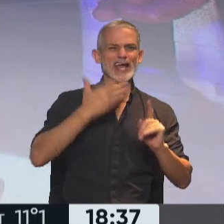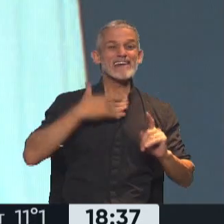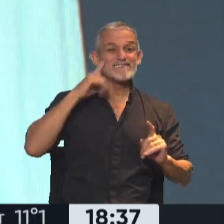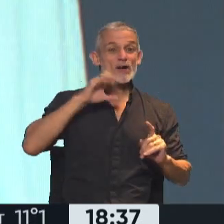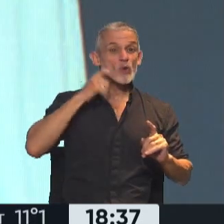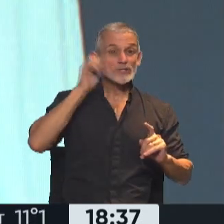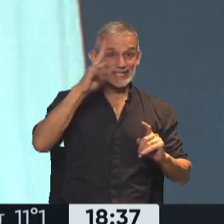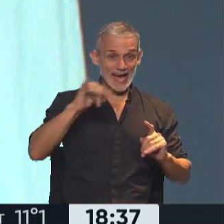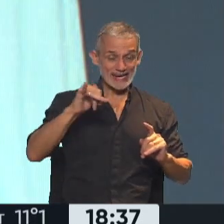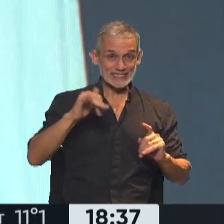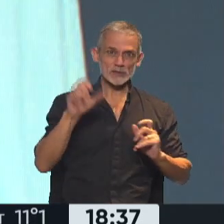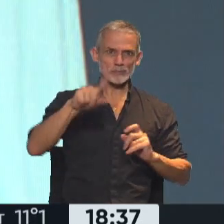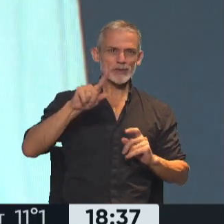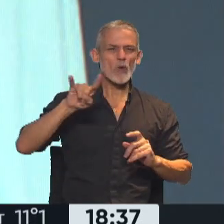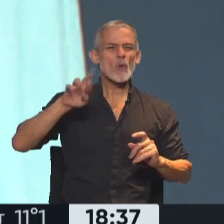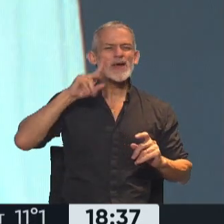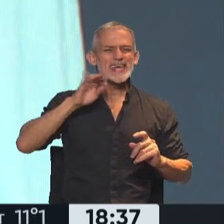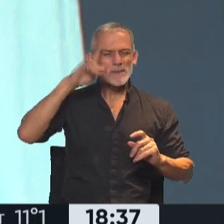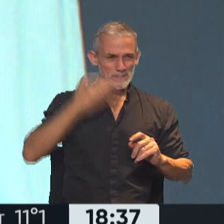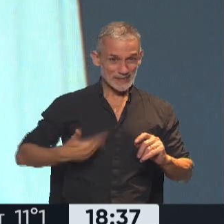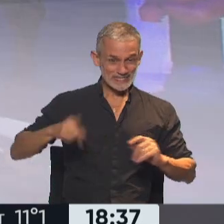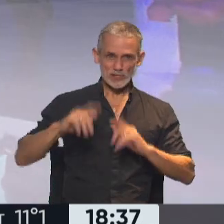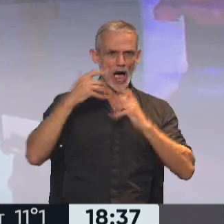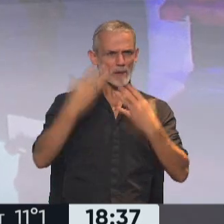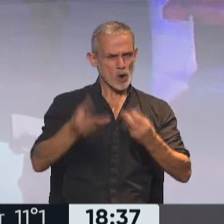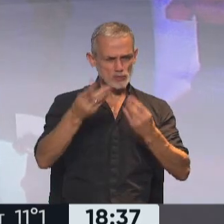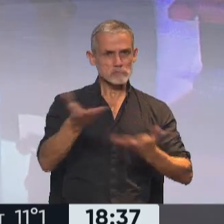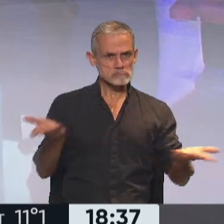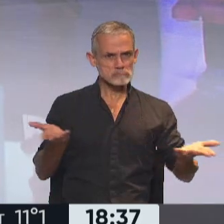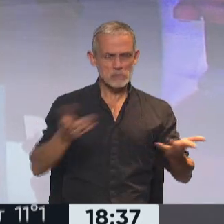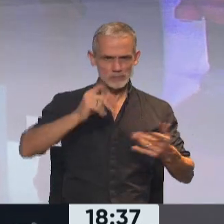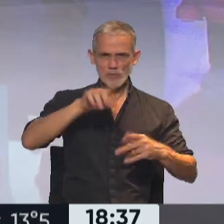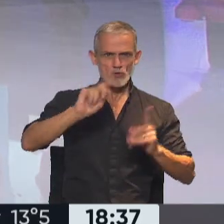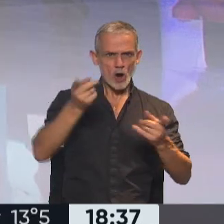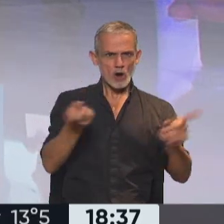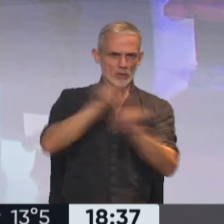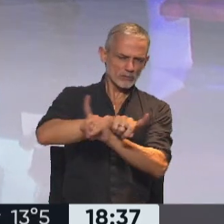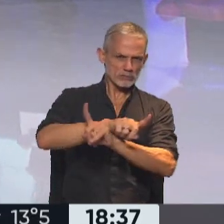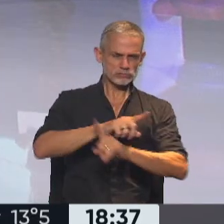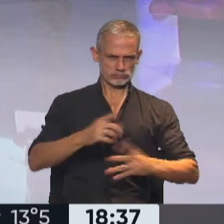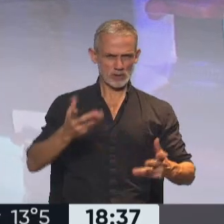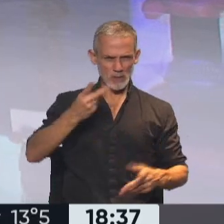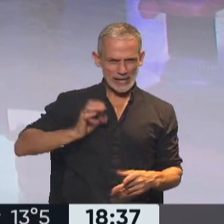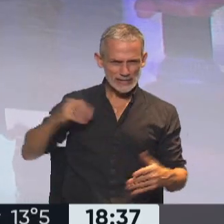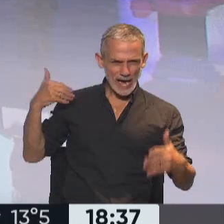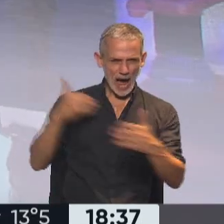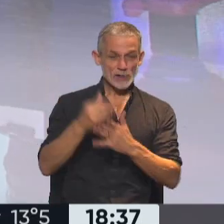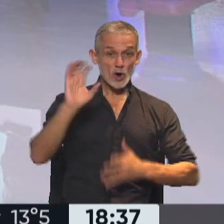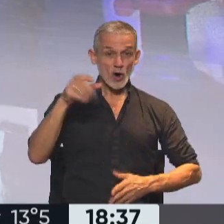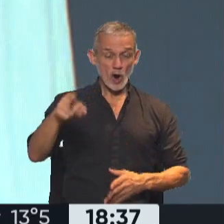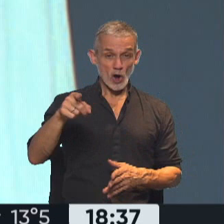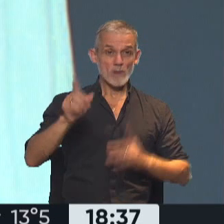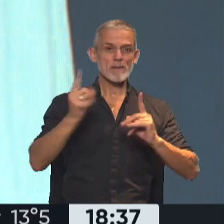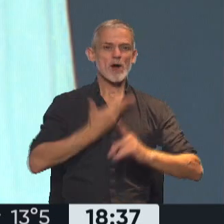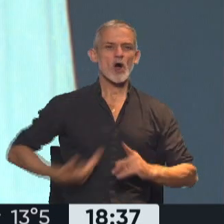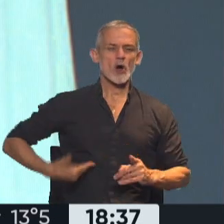Gutiérrez, que es el candidato que apoyaba el uribismo, siempre lo repetimos para entender al menos los últimos 20 años de Colombia, donde ha